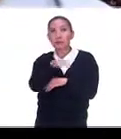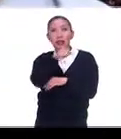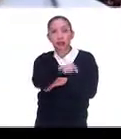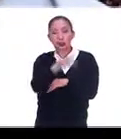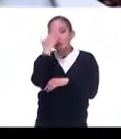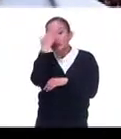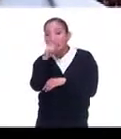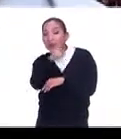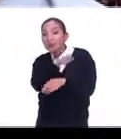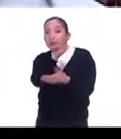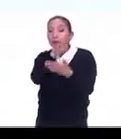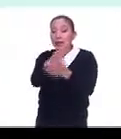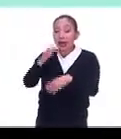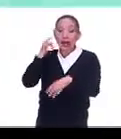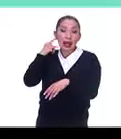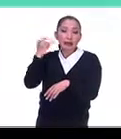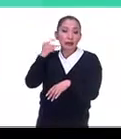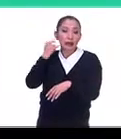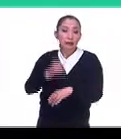enteré de que también en California.